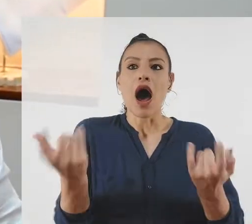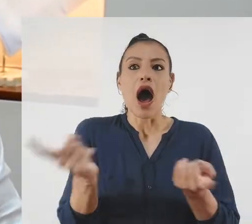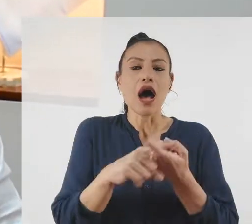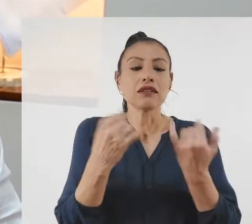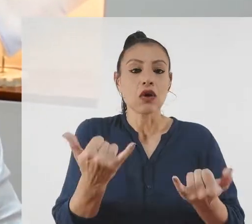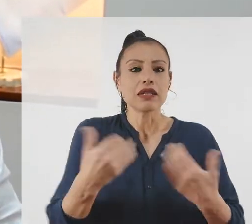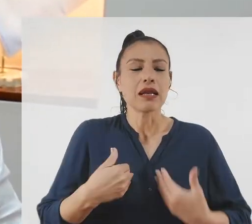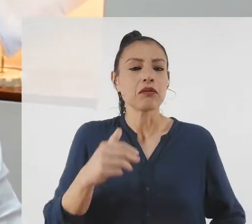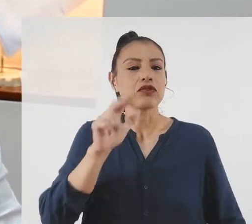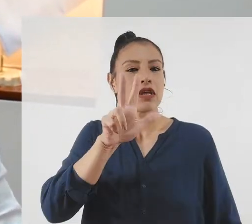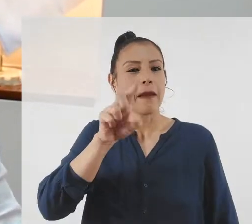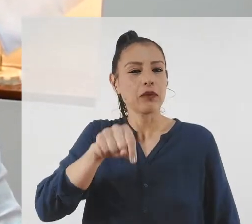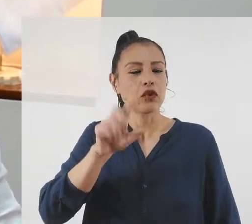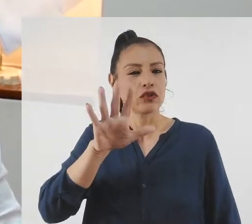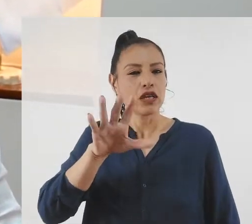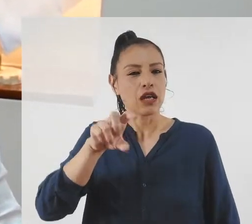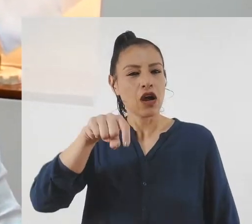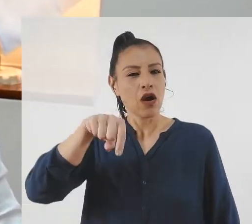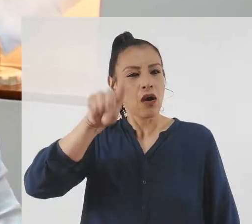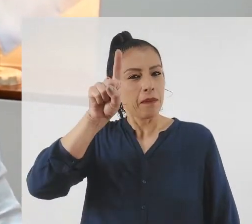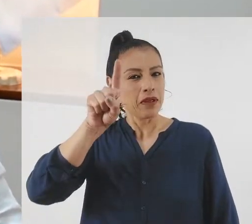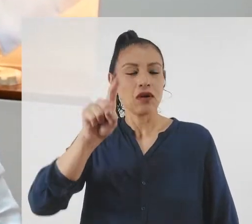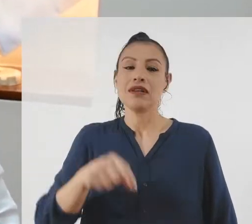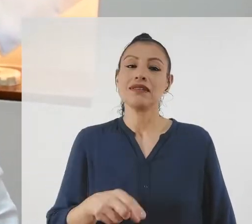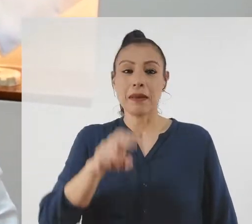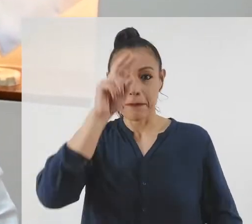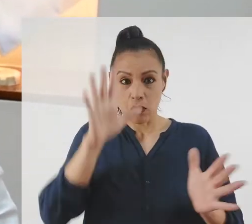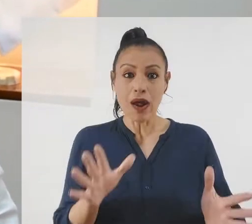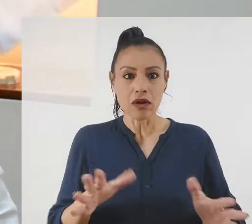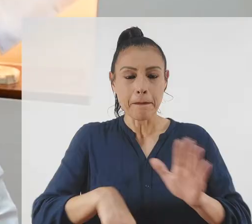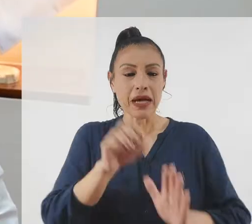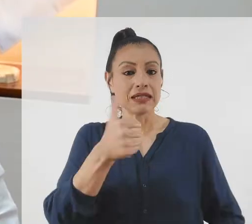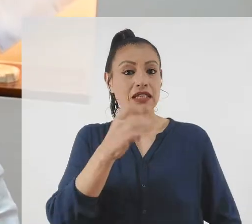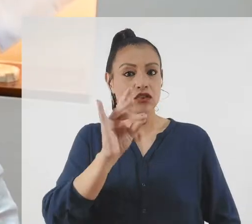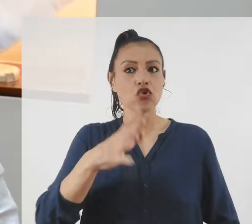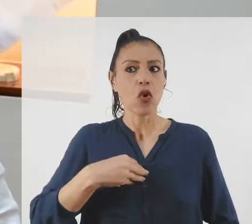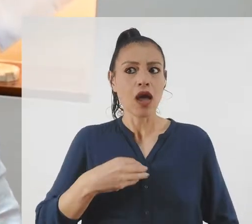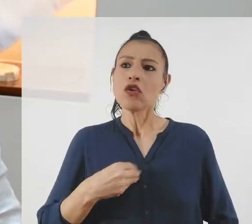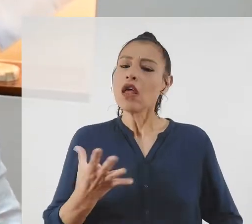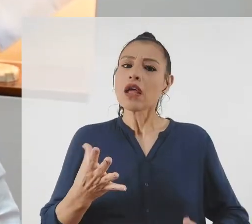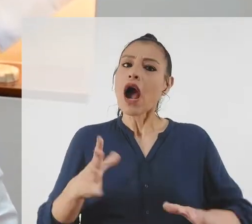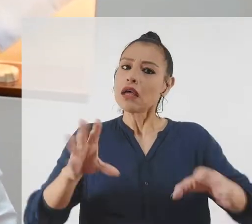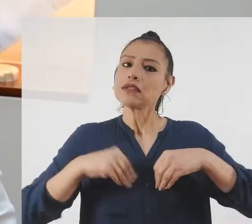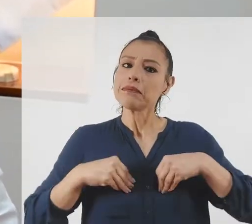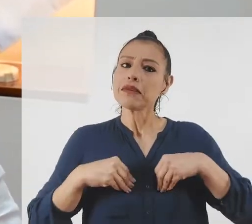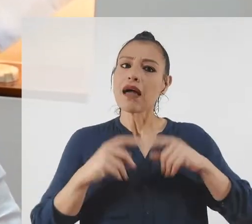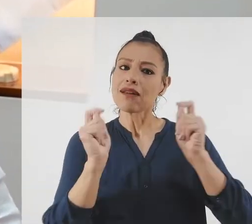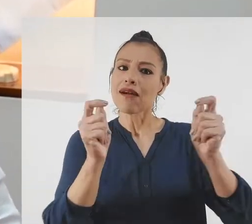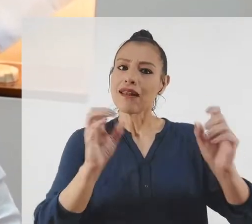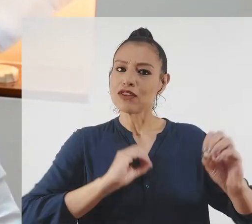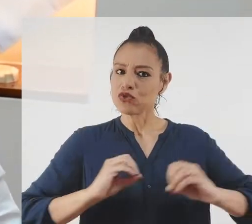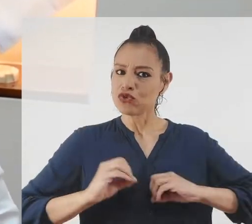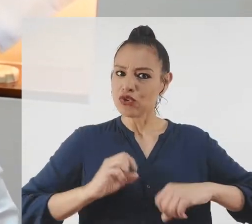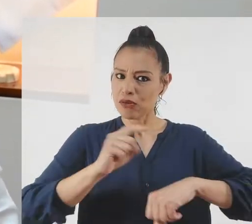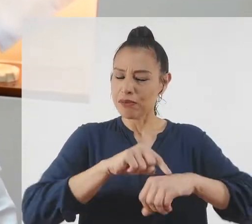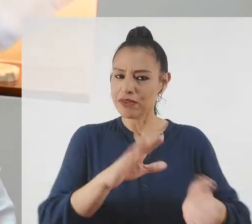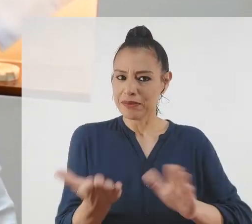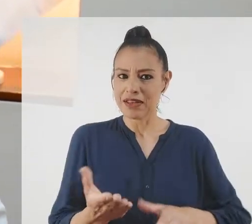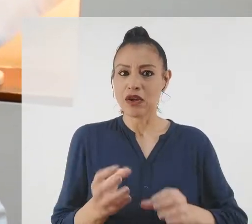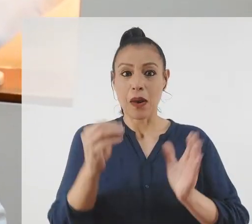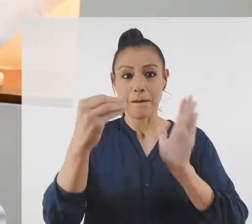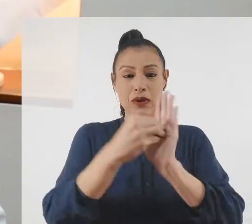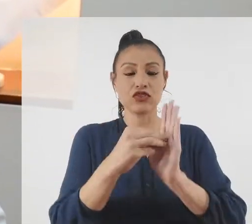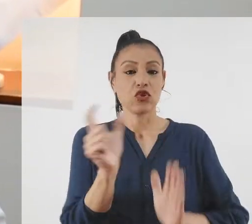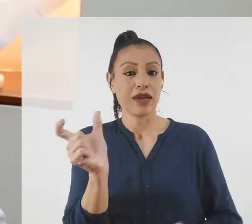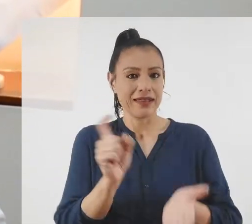3 millones y medio de ciudadanos peruanos mayores de edad que han manifestado su decisión de sí a la donación de órganos en el documento nacional de identidad.